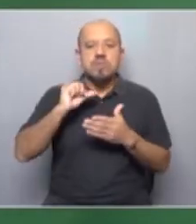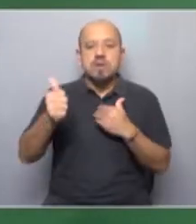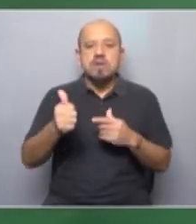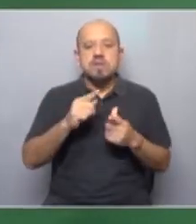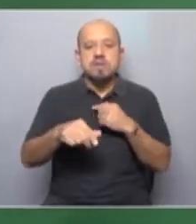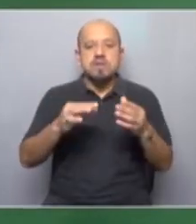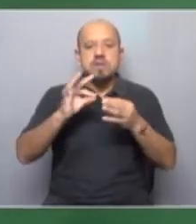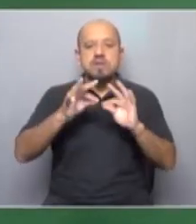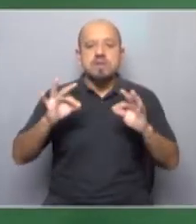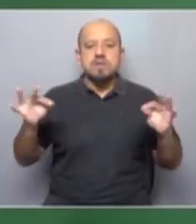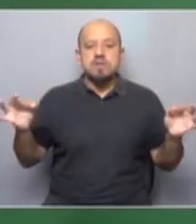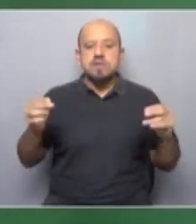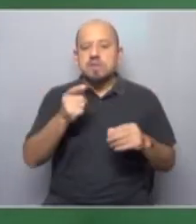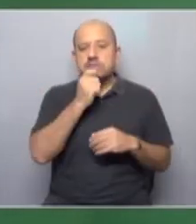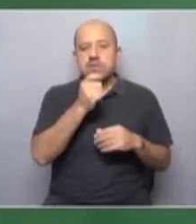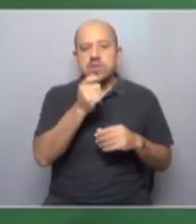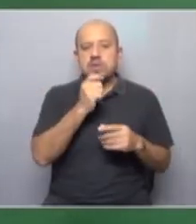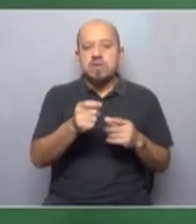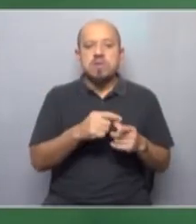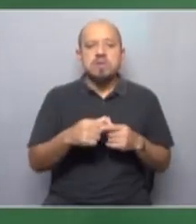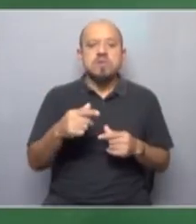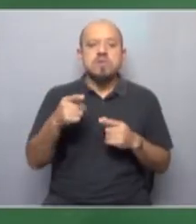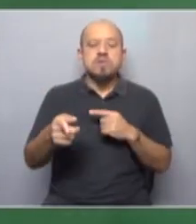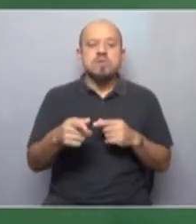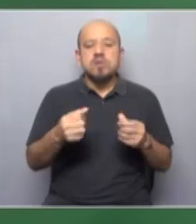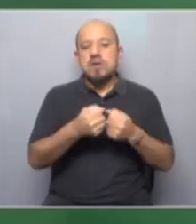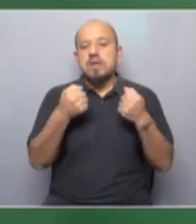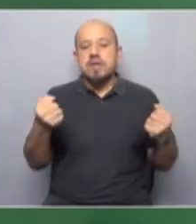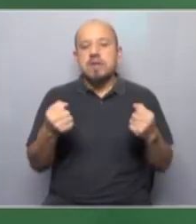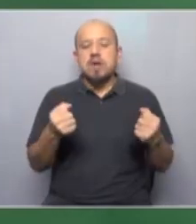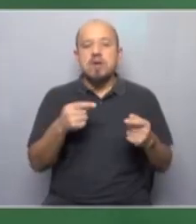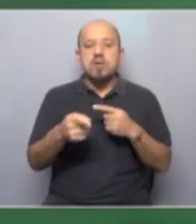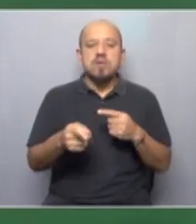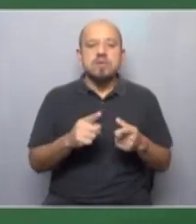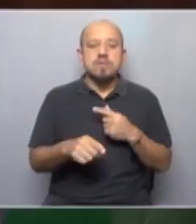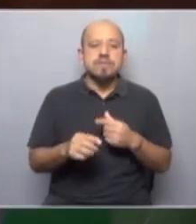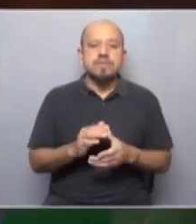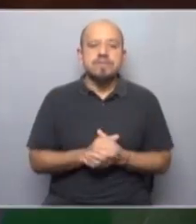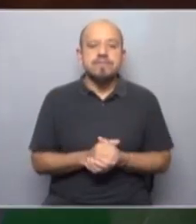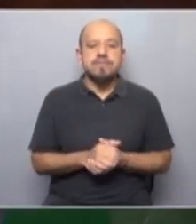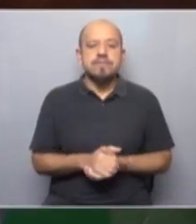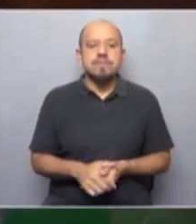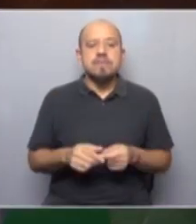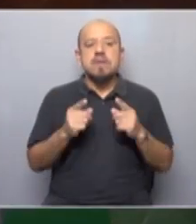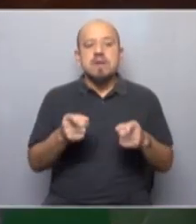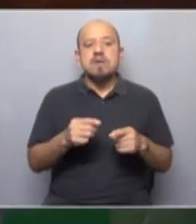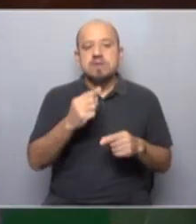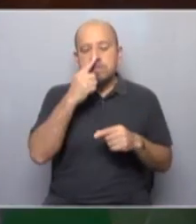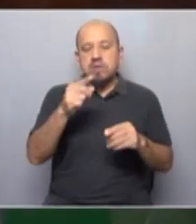frase era la que publicaba el periodista Adolf Fischer en el diario, en el periódico Arbeiter Zeitung. Y aunque ese mismo